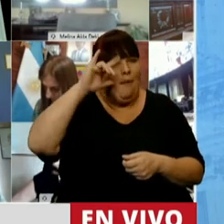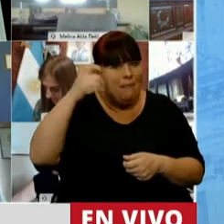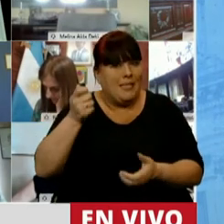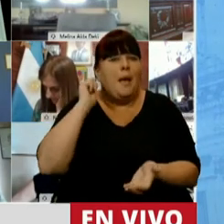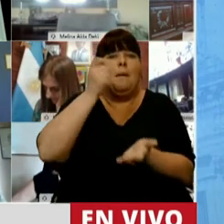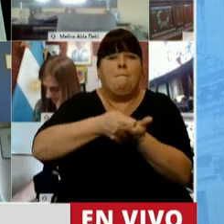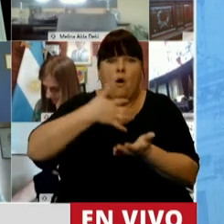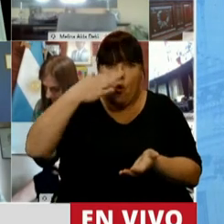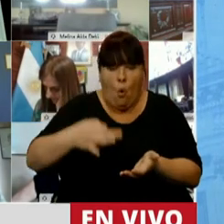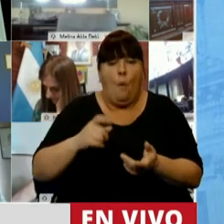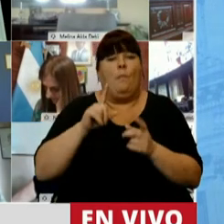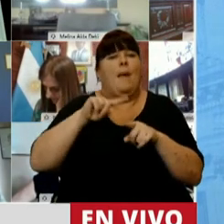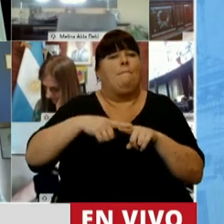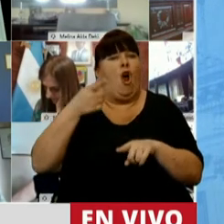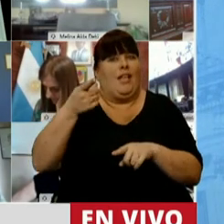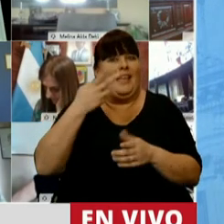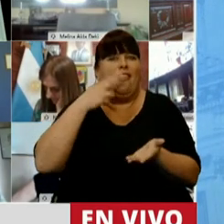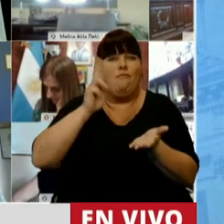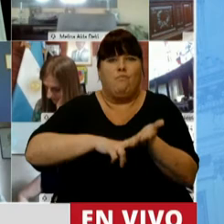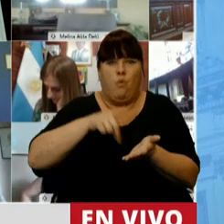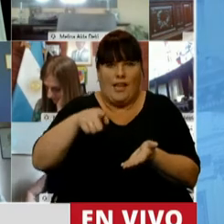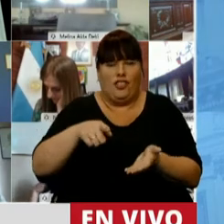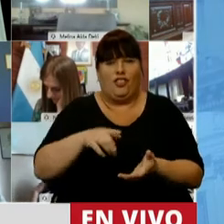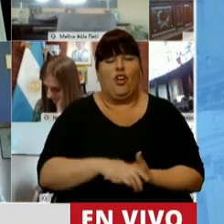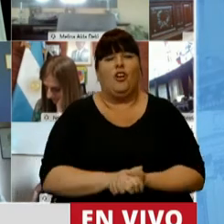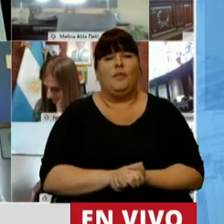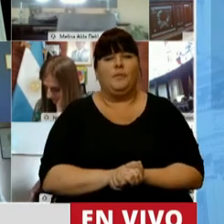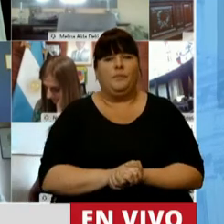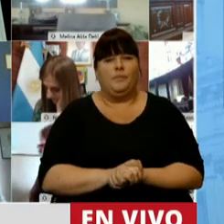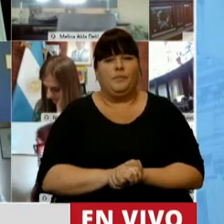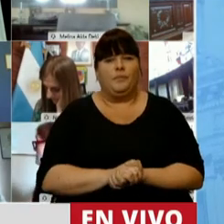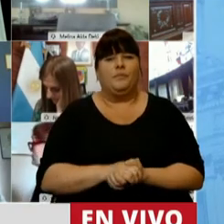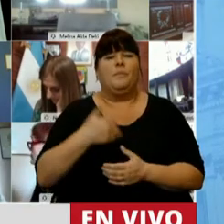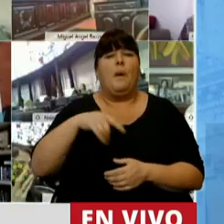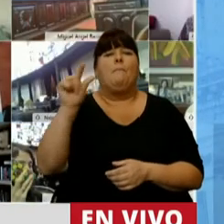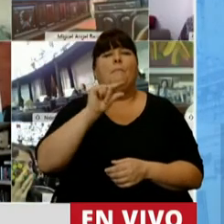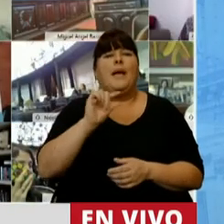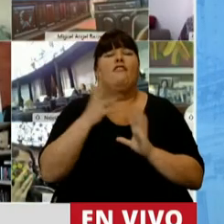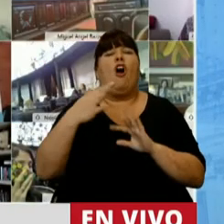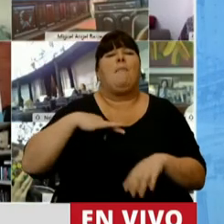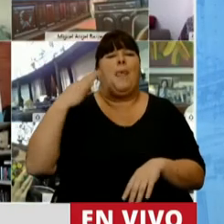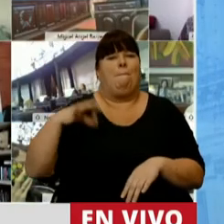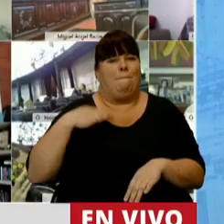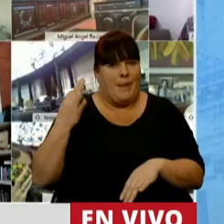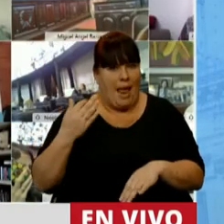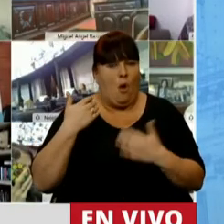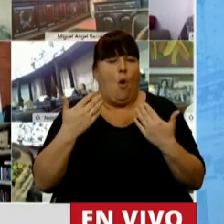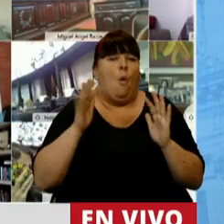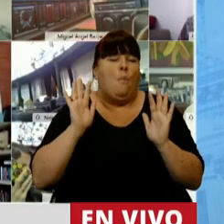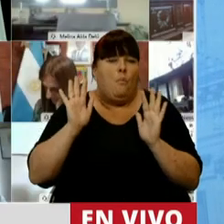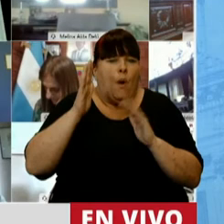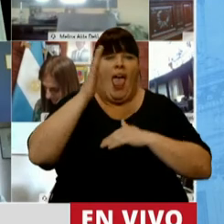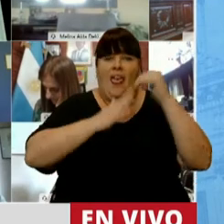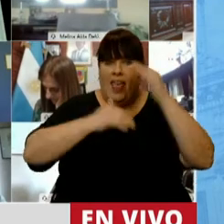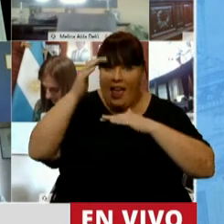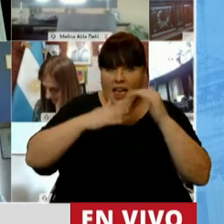pagando en términos y adhiriendo a la política tarifaria en la política nacional, podamos tener un crédito a modo de premio que pueda ser volcado a